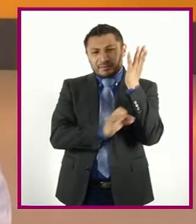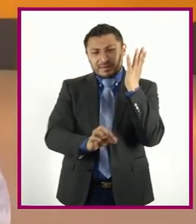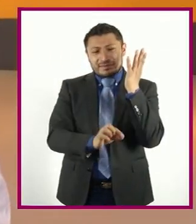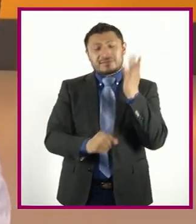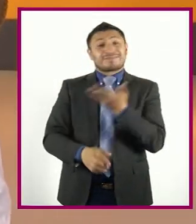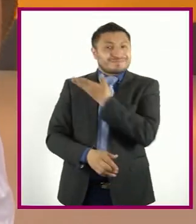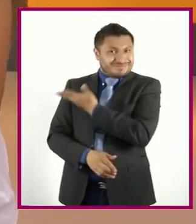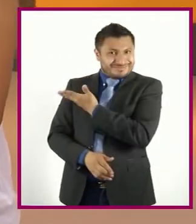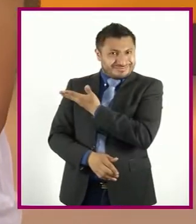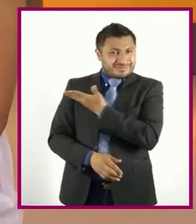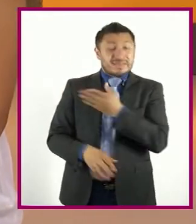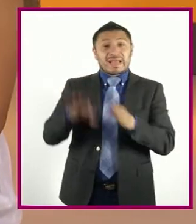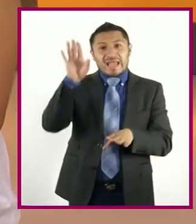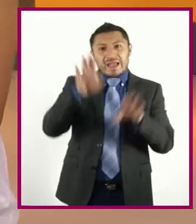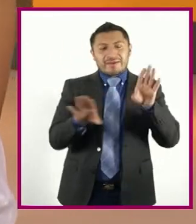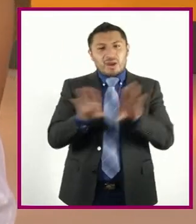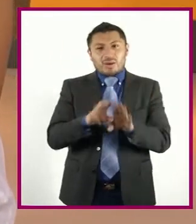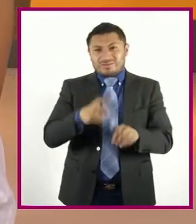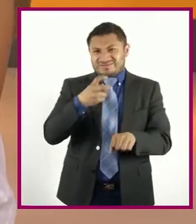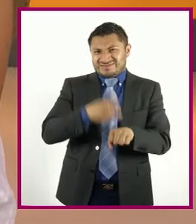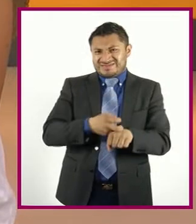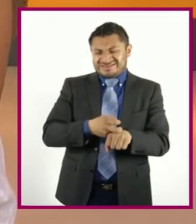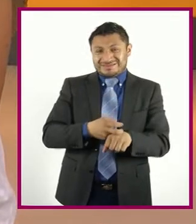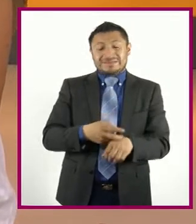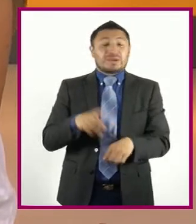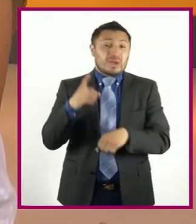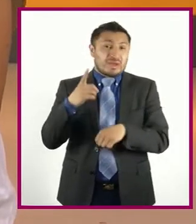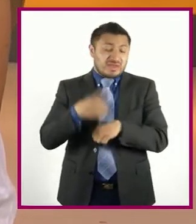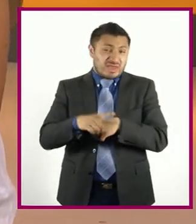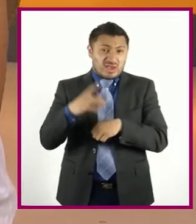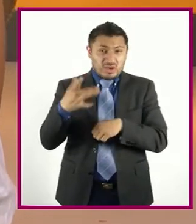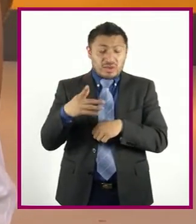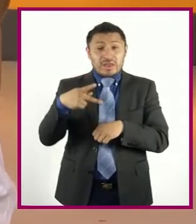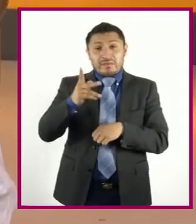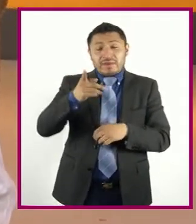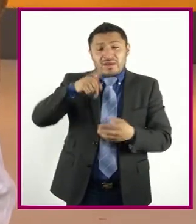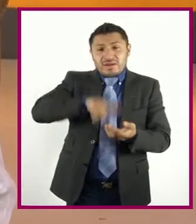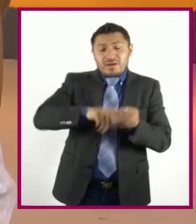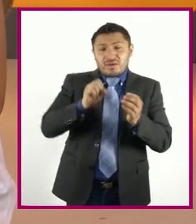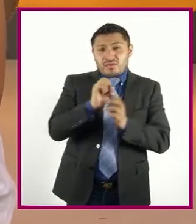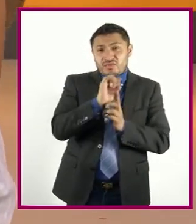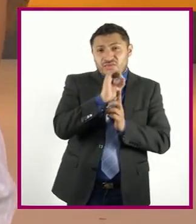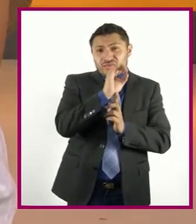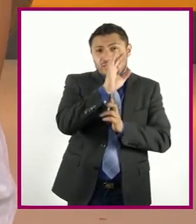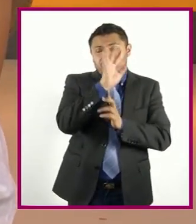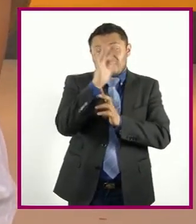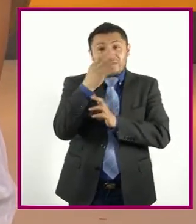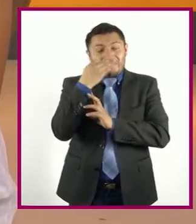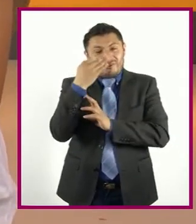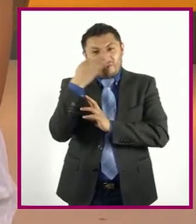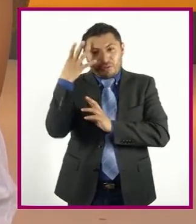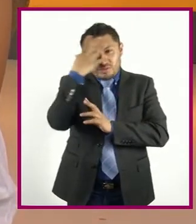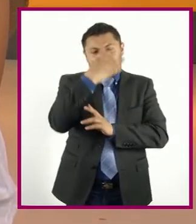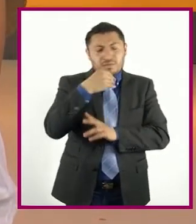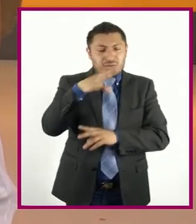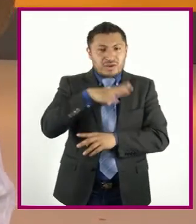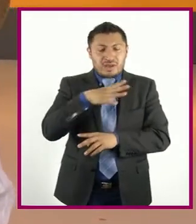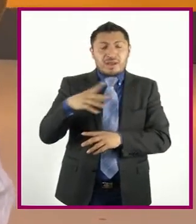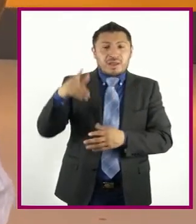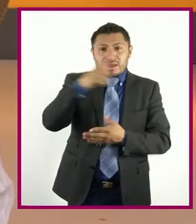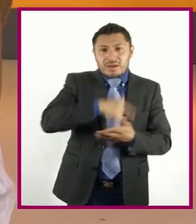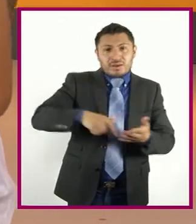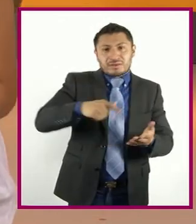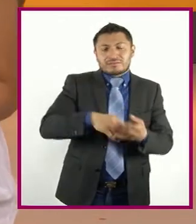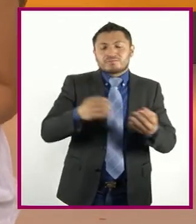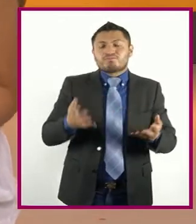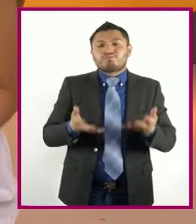acerantes Y rudas De ellos Crece una flor Hermosa Que reclama Su espacio Con su